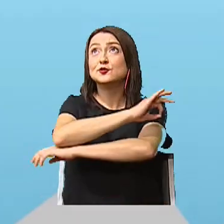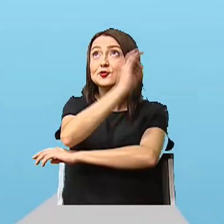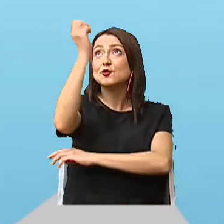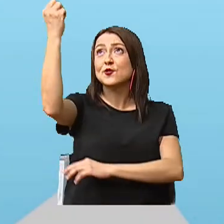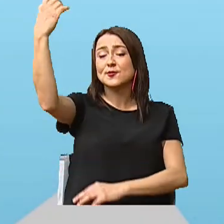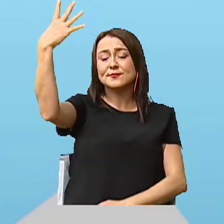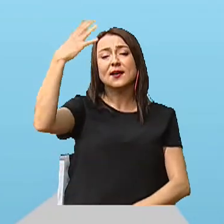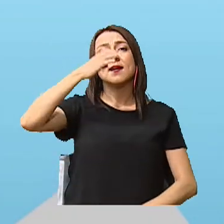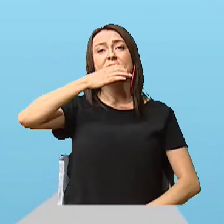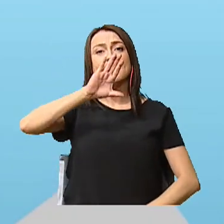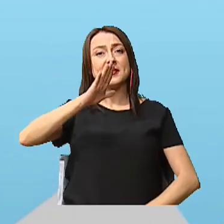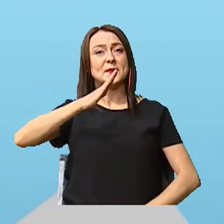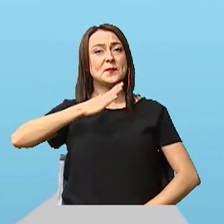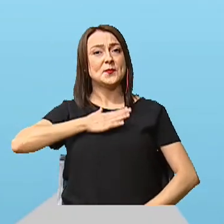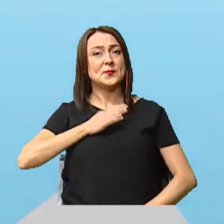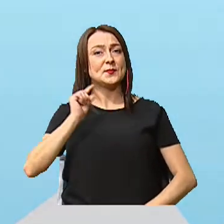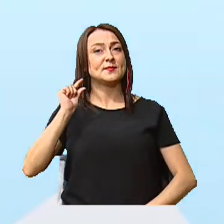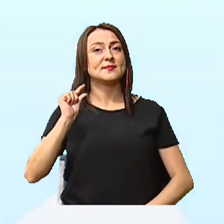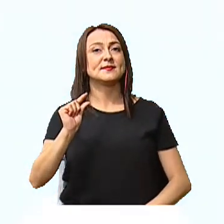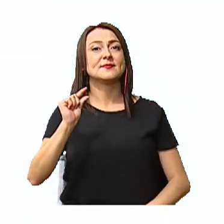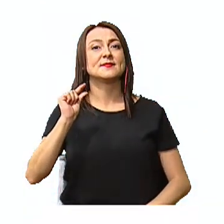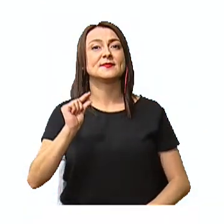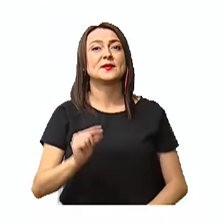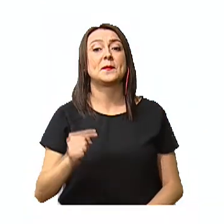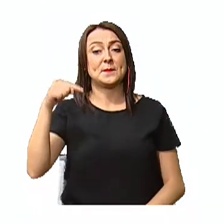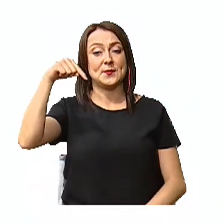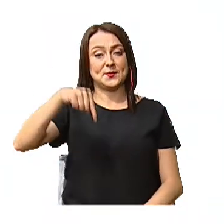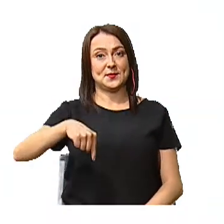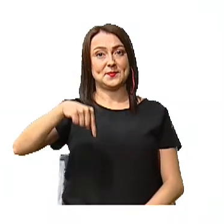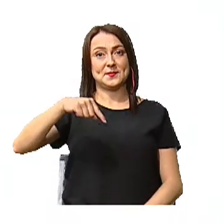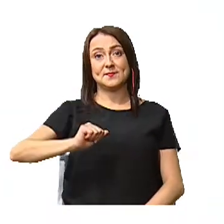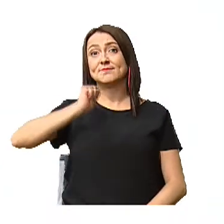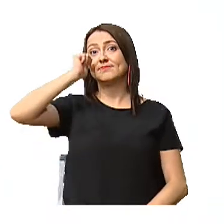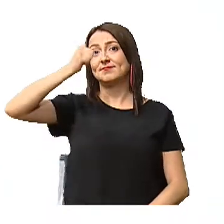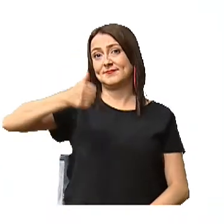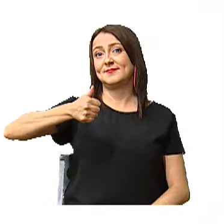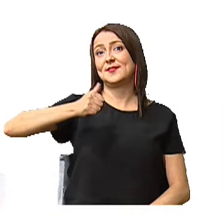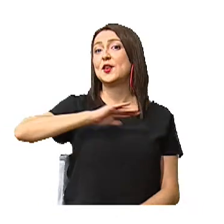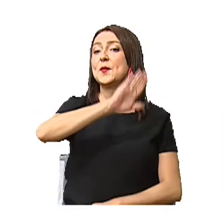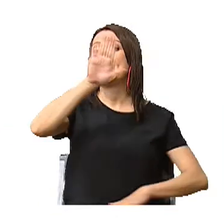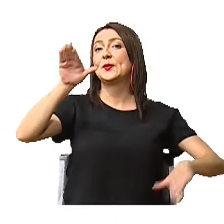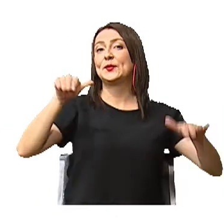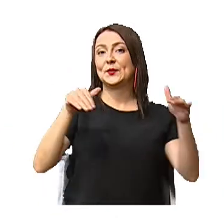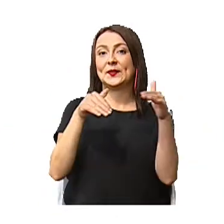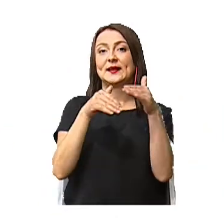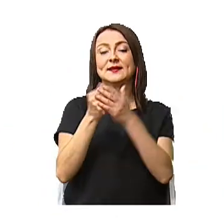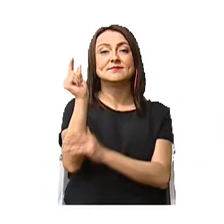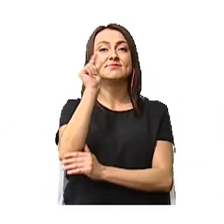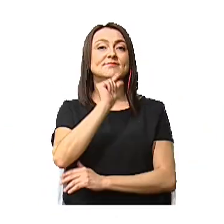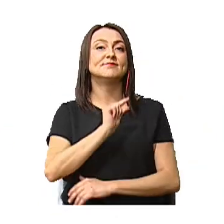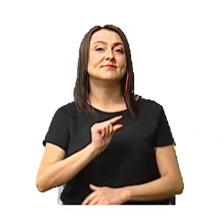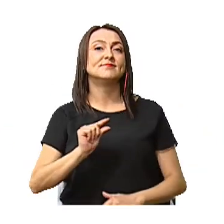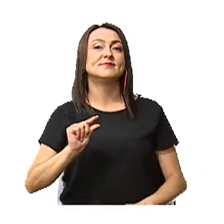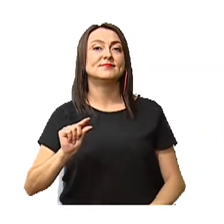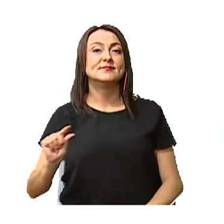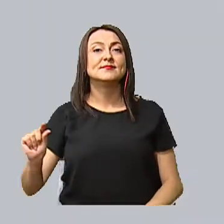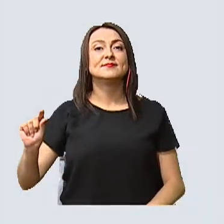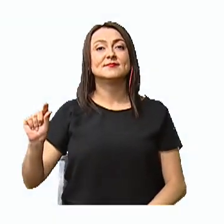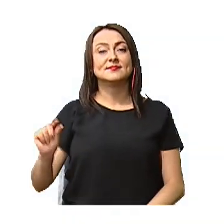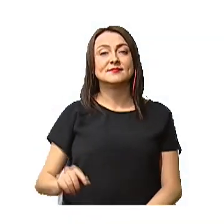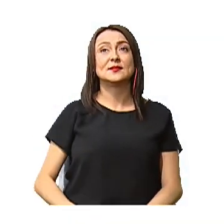Sol, solecito, caliéntame un poquito por hoy Por mañana, por toda la semana